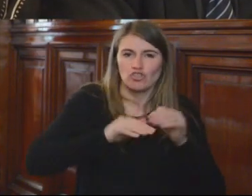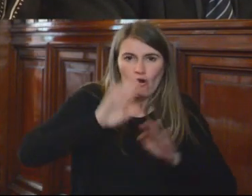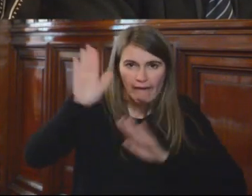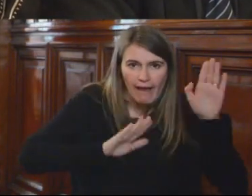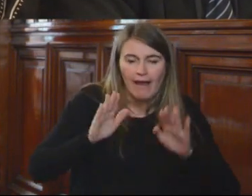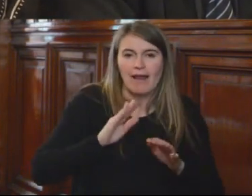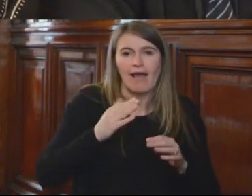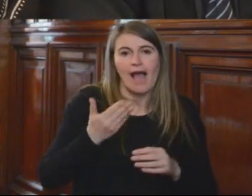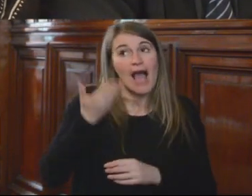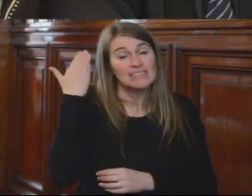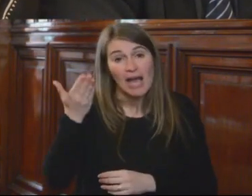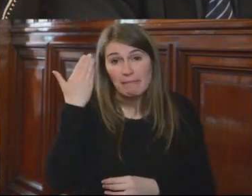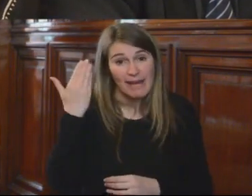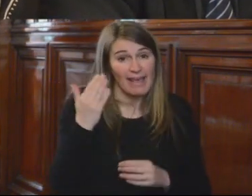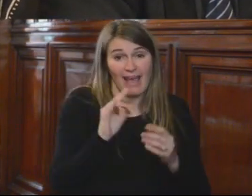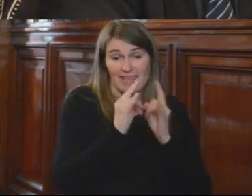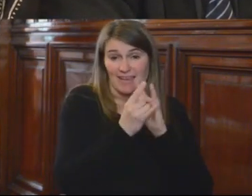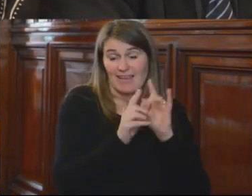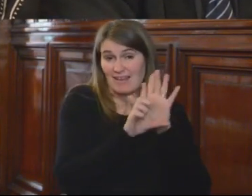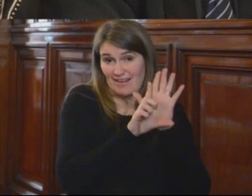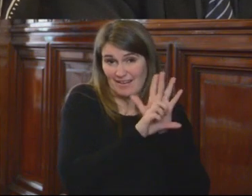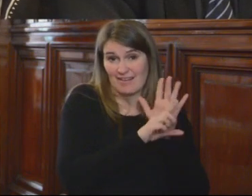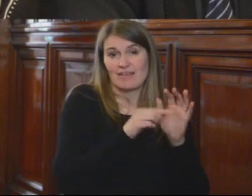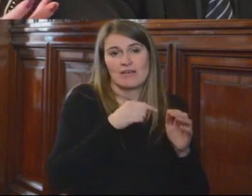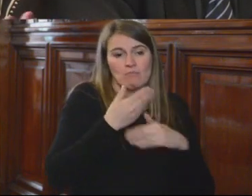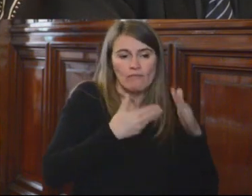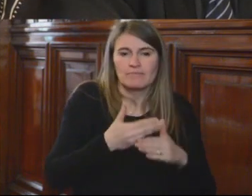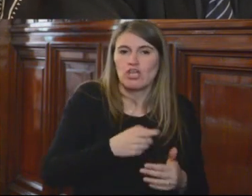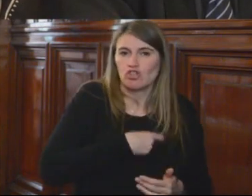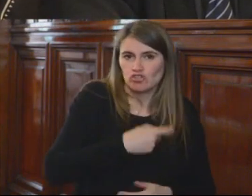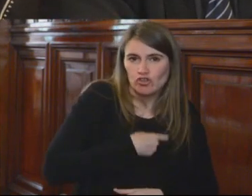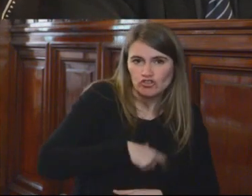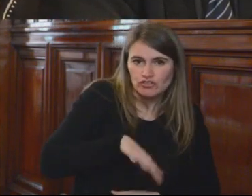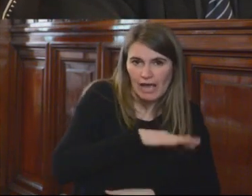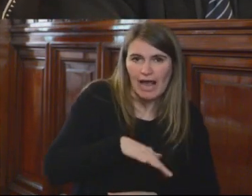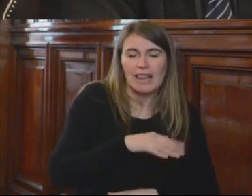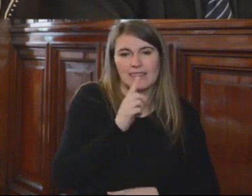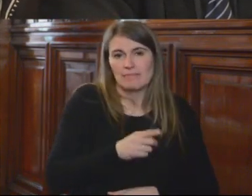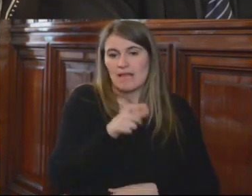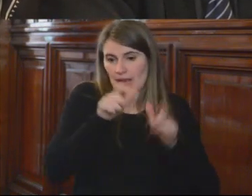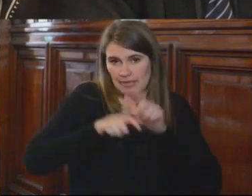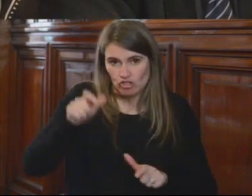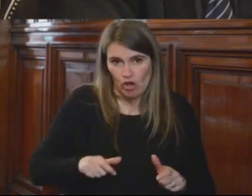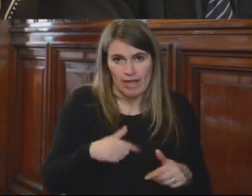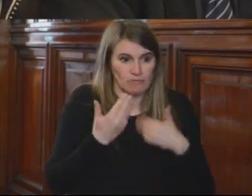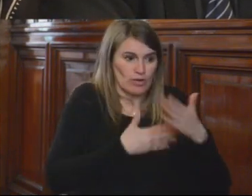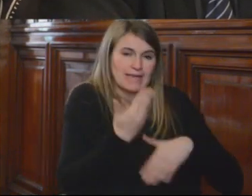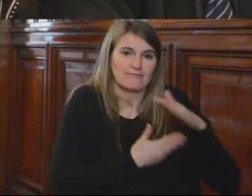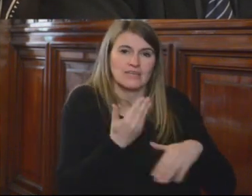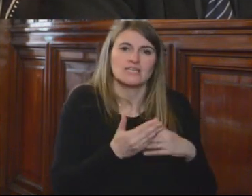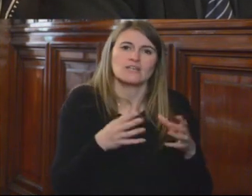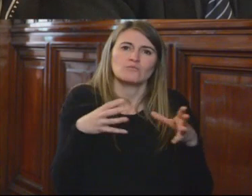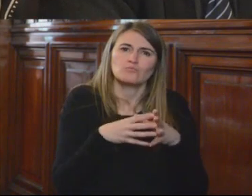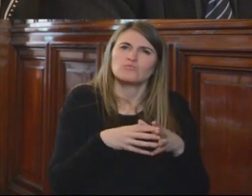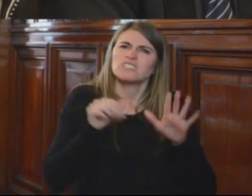Asamblea Legislativa Plurinacional y los movimientos sociales y la sociedad civil organizada. Esta cumbre de justicia ha durado más de